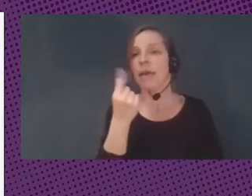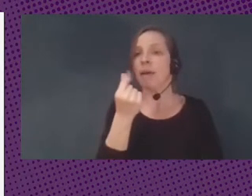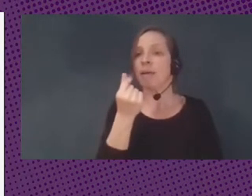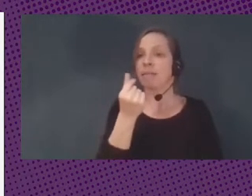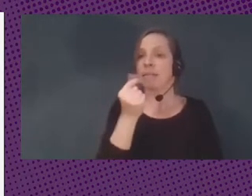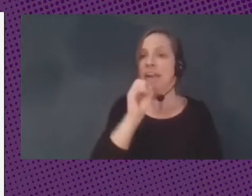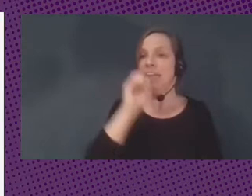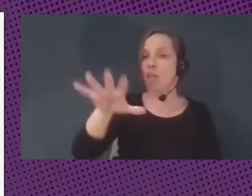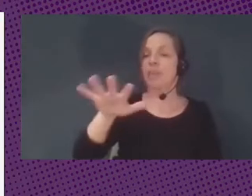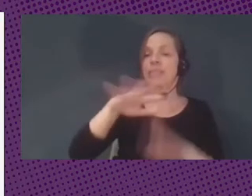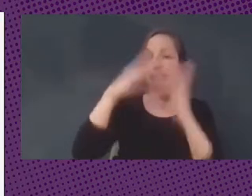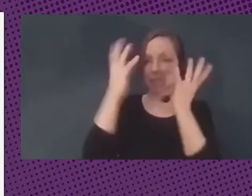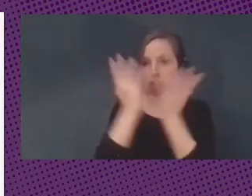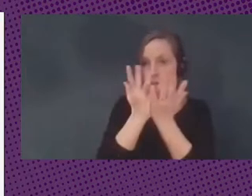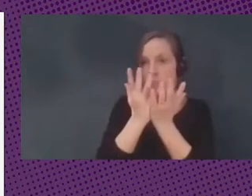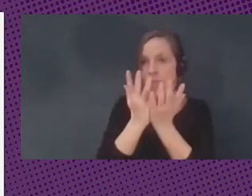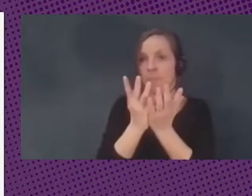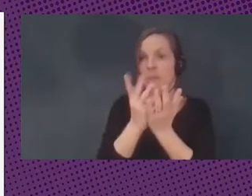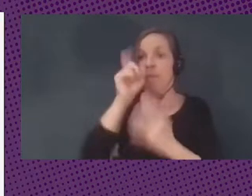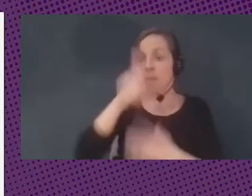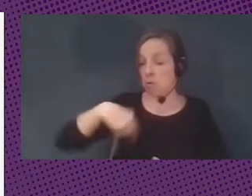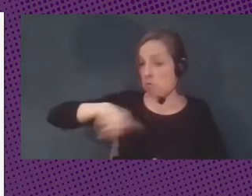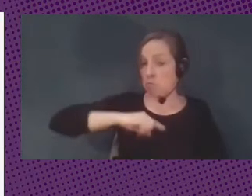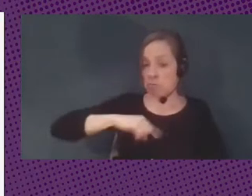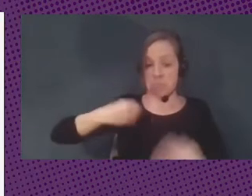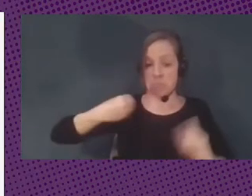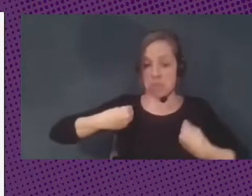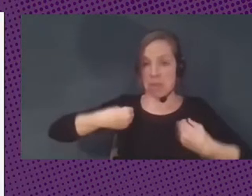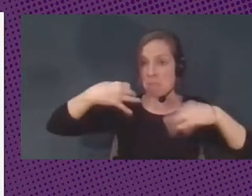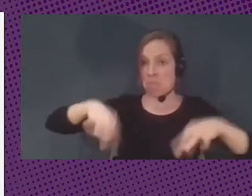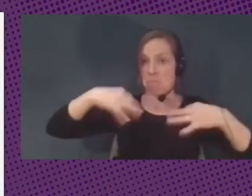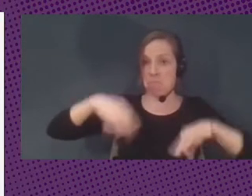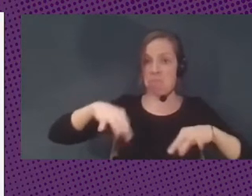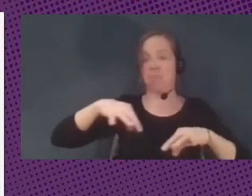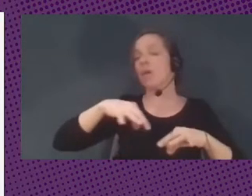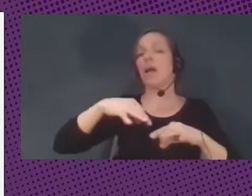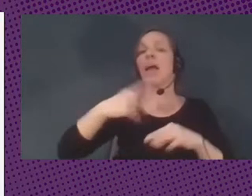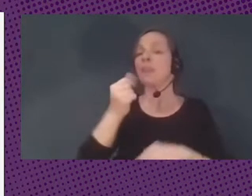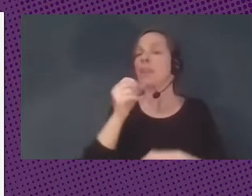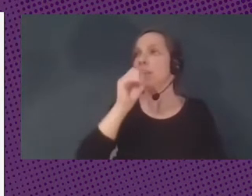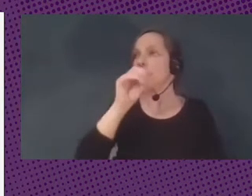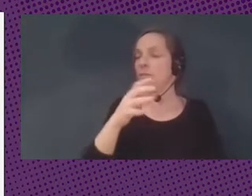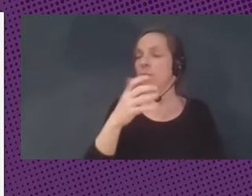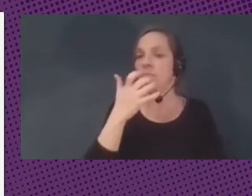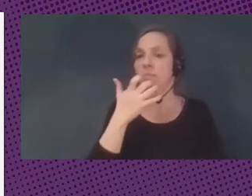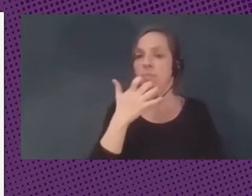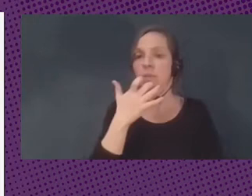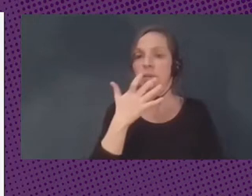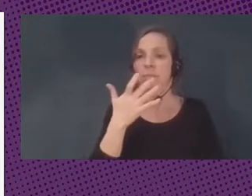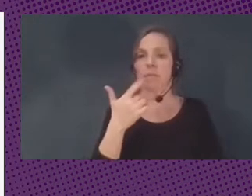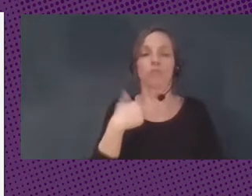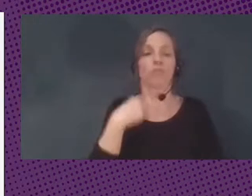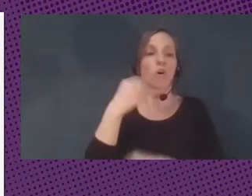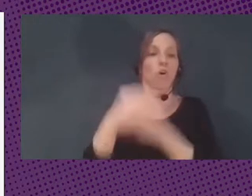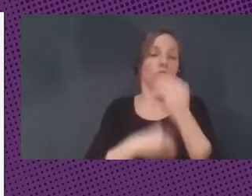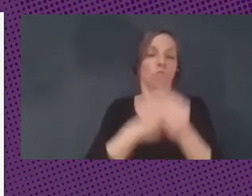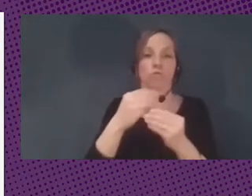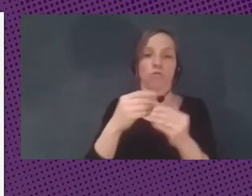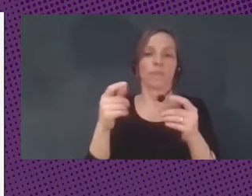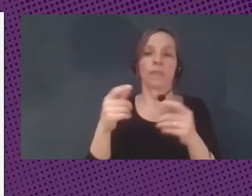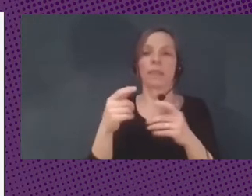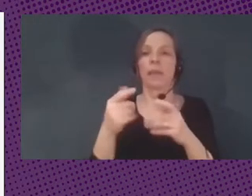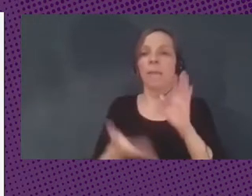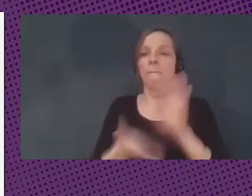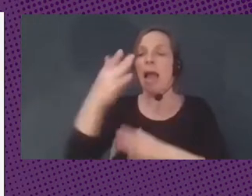hay transacciones que realizamos nosotros en nuestro día a día a partir de nuestros consumos con tarjetas de débito y